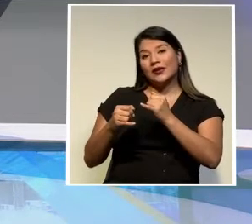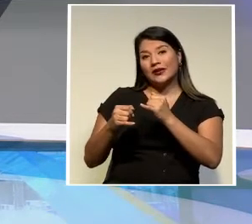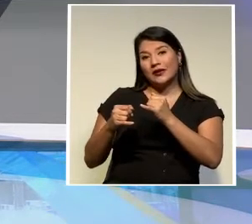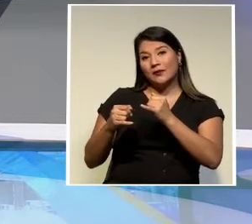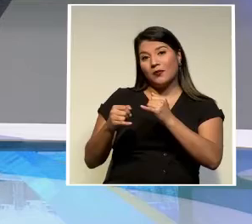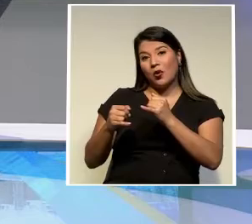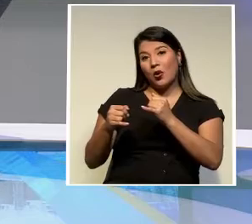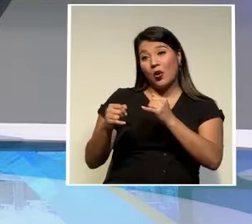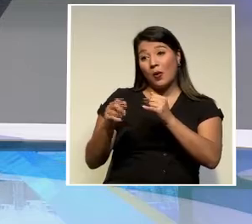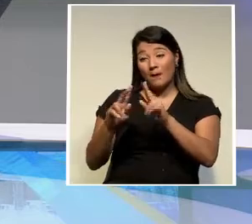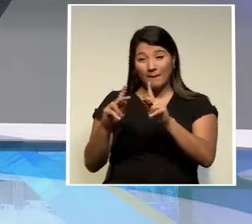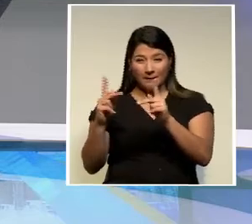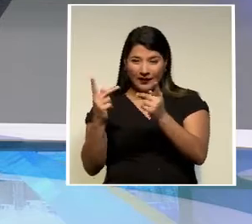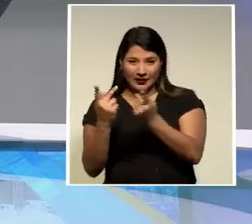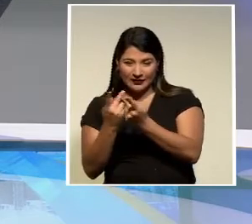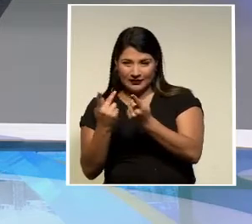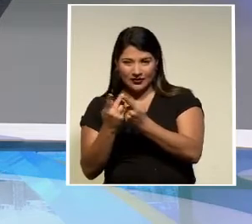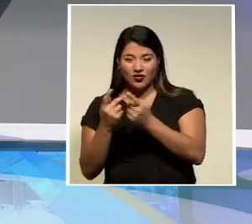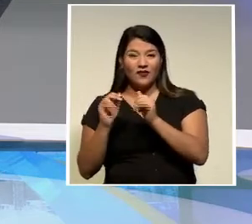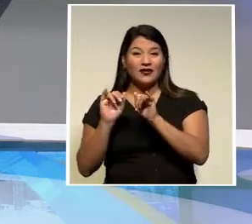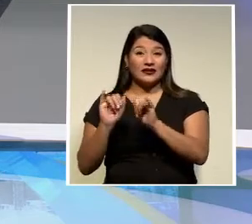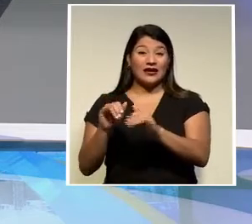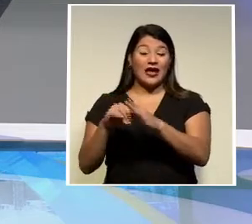que quedaba en Afganistán.